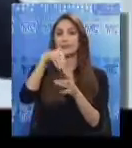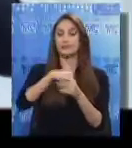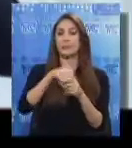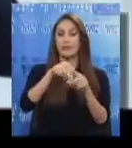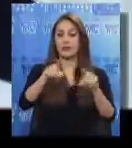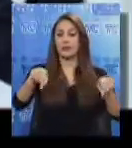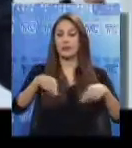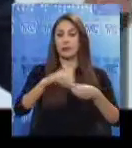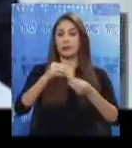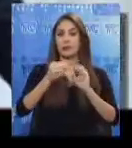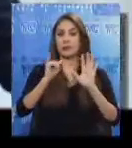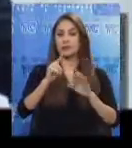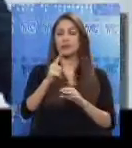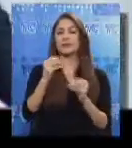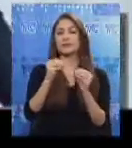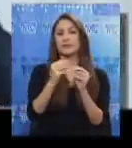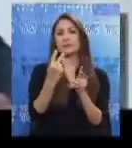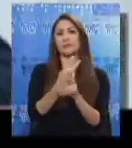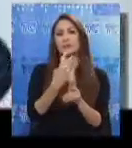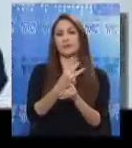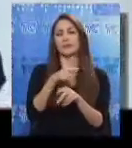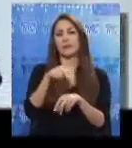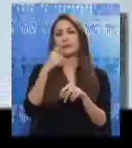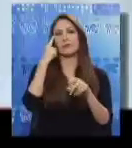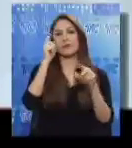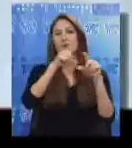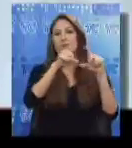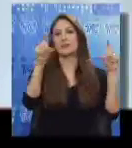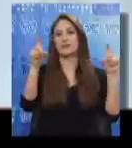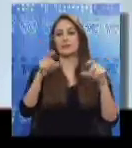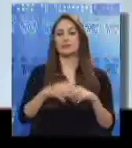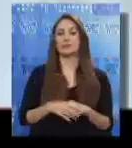este bloque, va a ser a riesgo de la compañía Schlumberger. ¡Gracias! ¡Gracias!